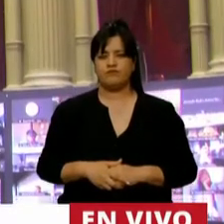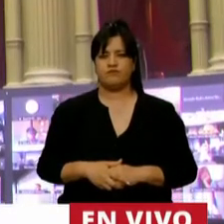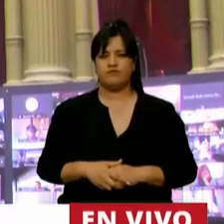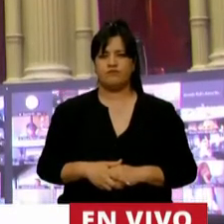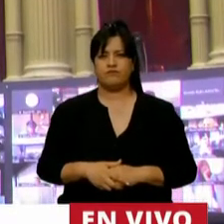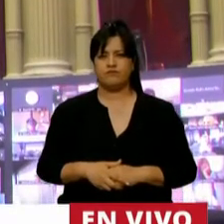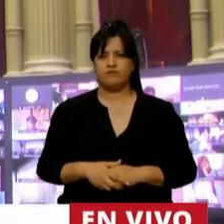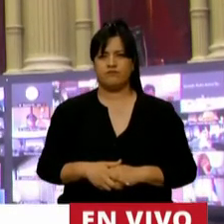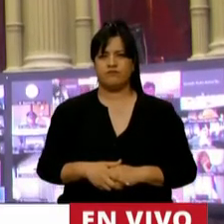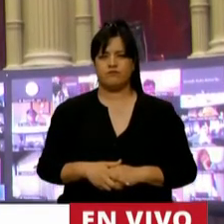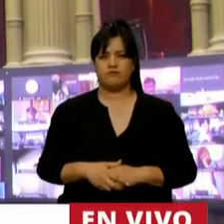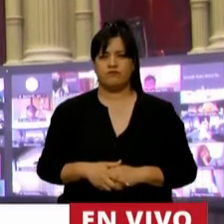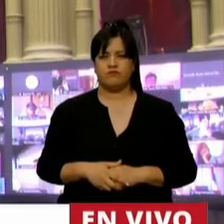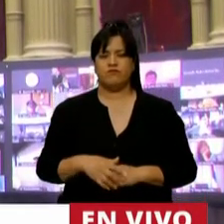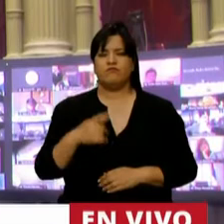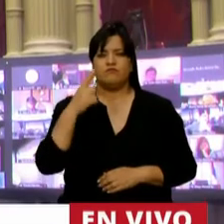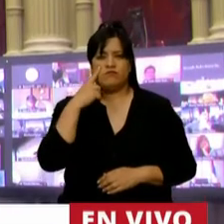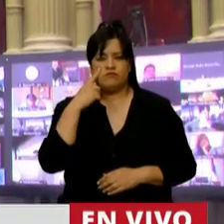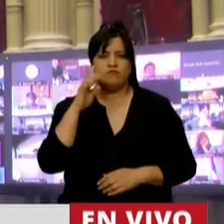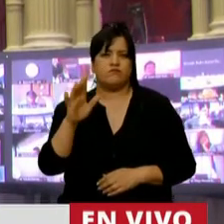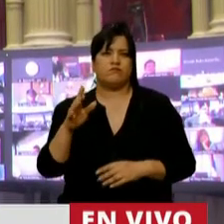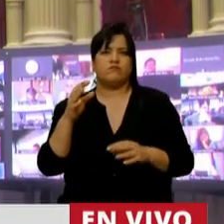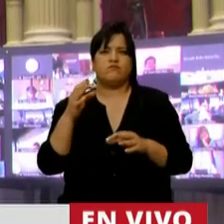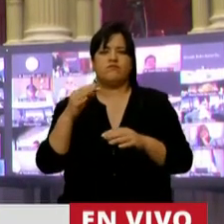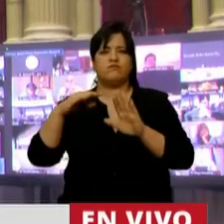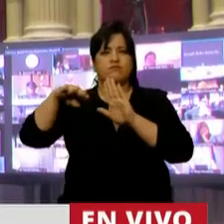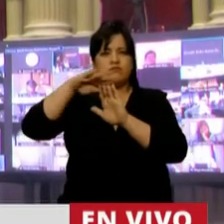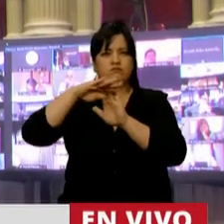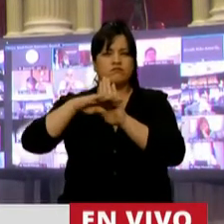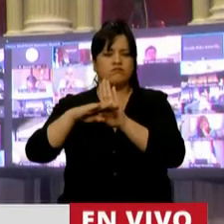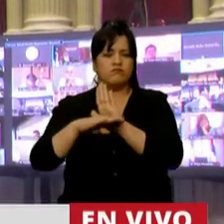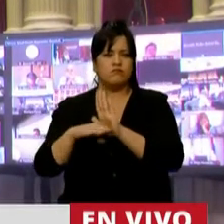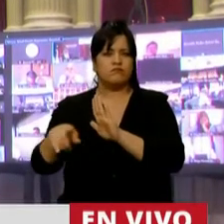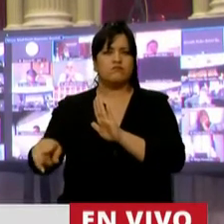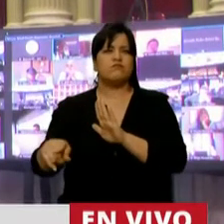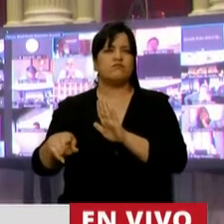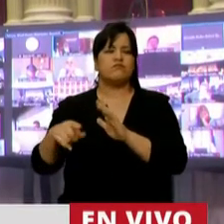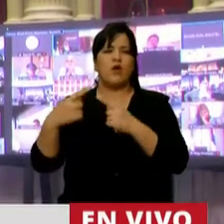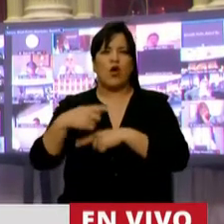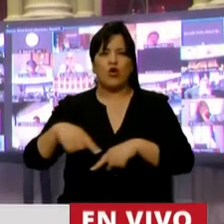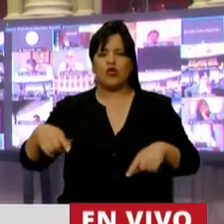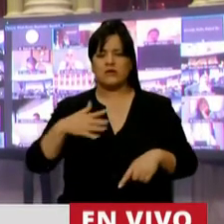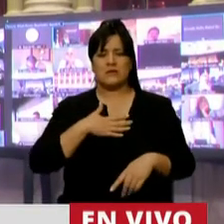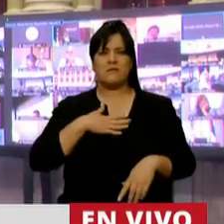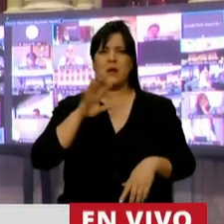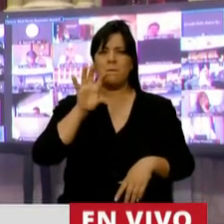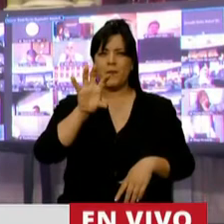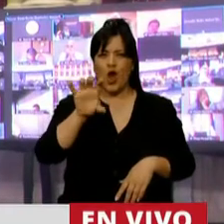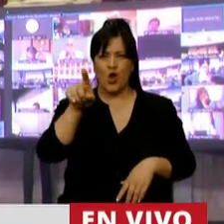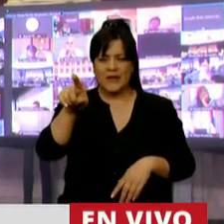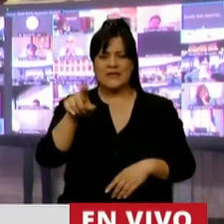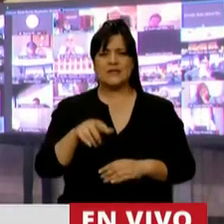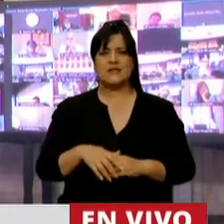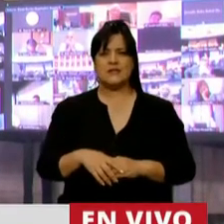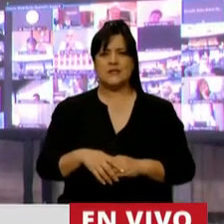A ver, las caracterizaciones puntuales de los aspectos de mi provincia han quedado de